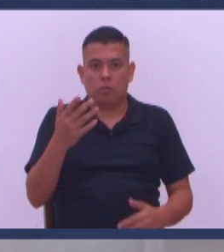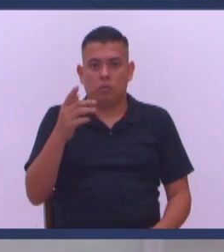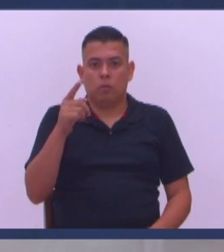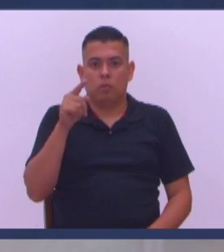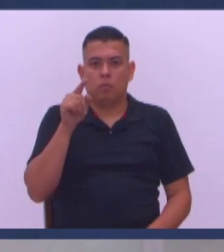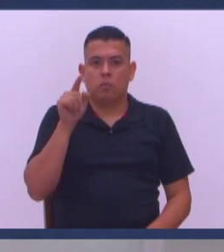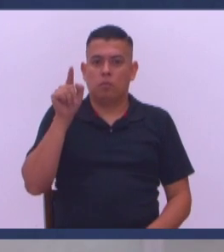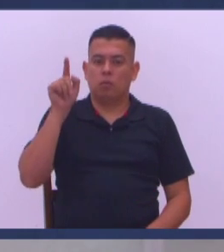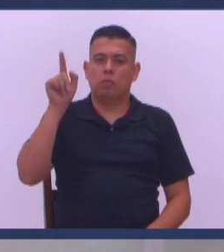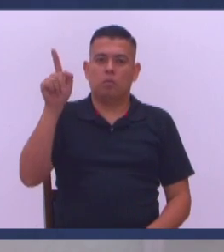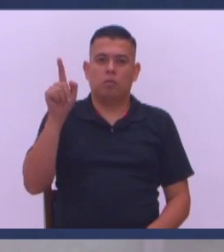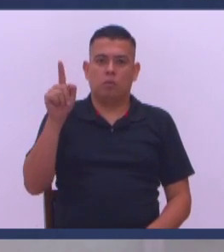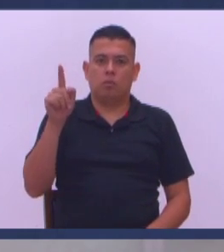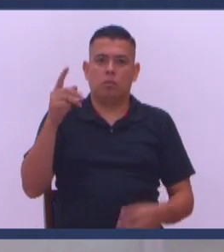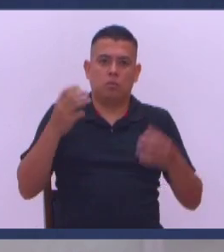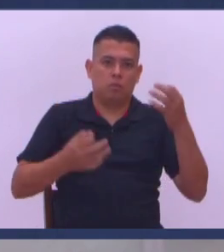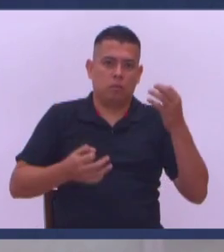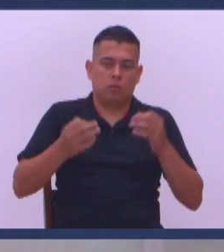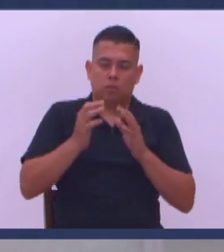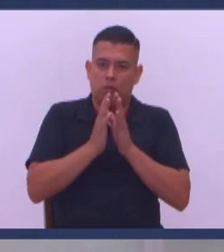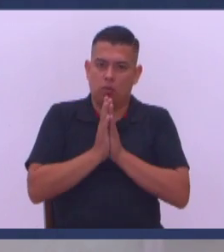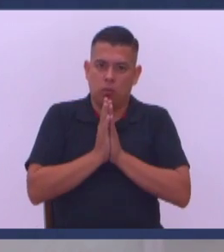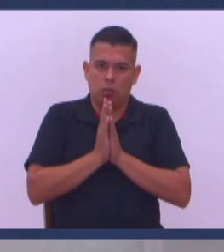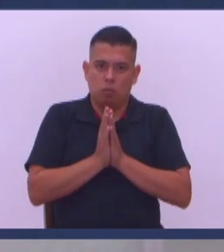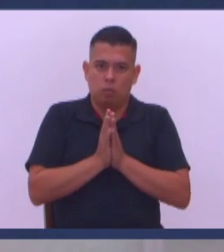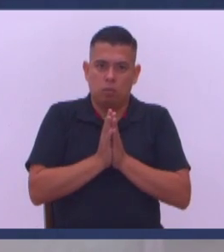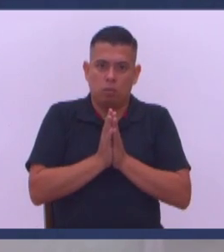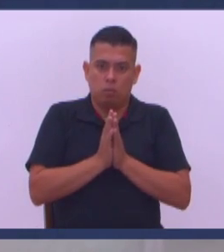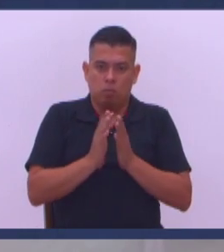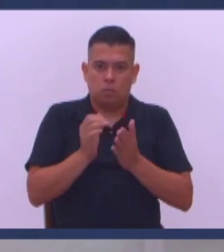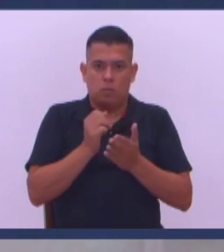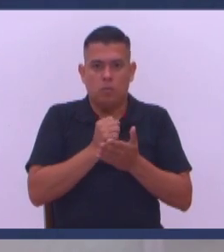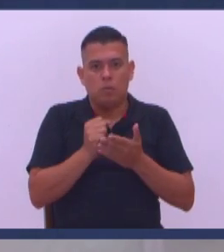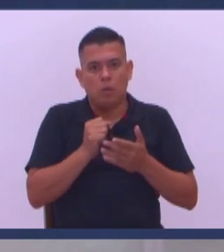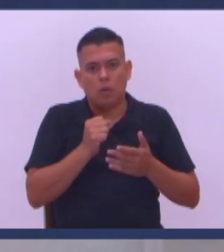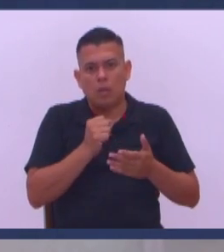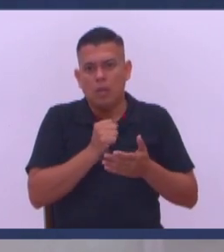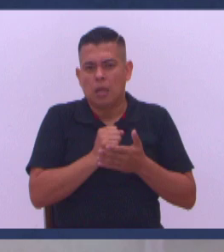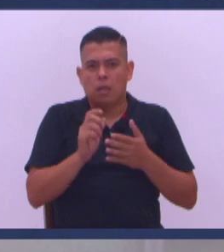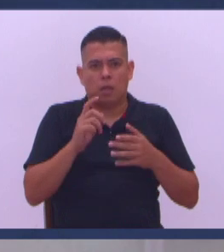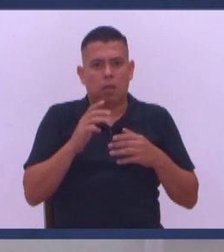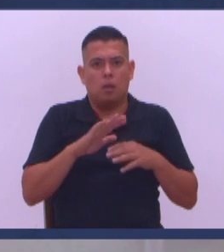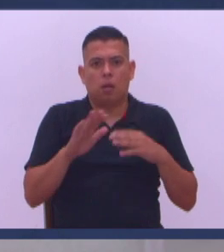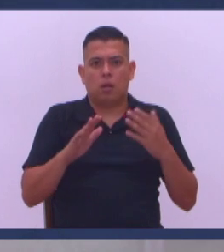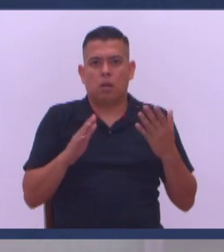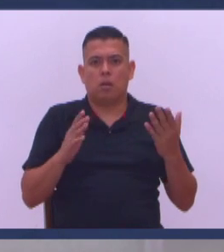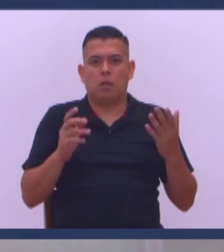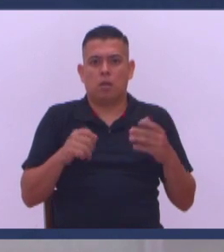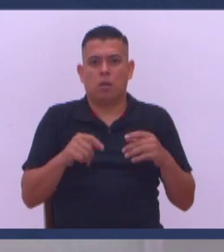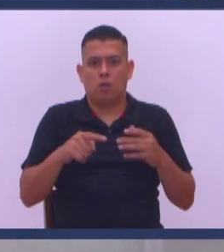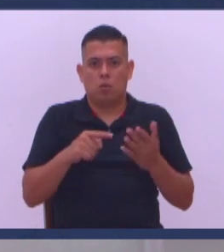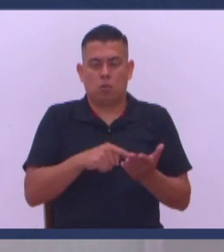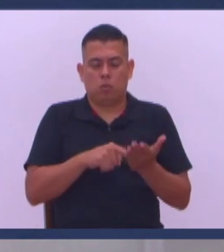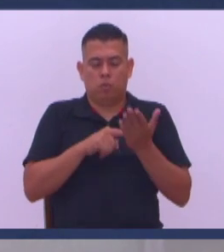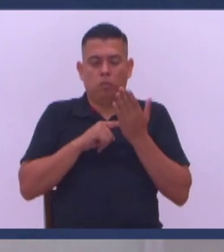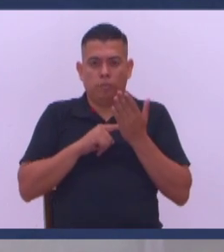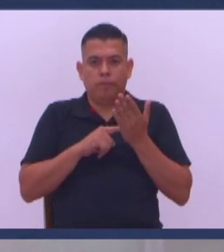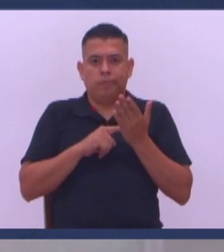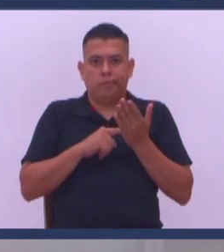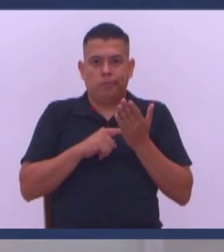yo El Es el injusto Para perdonarte Y limpiarte de toda maldad Pero por favor Take the lesson Tome la lección